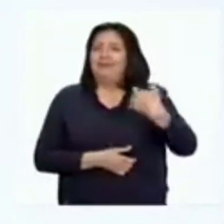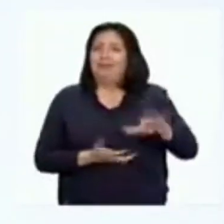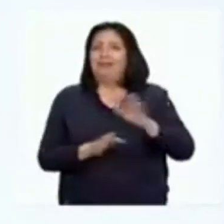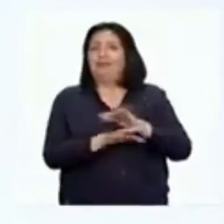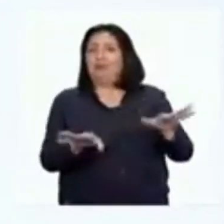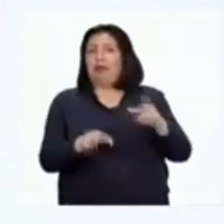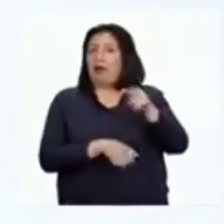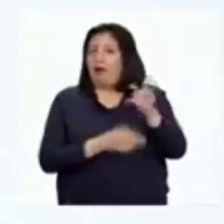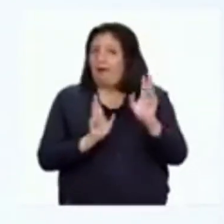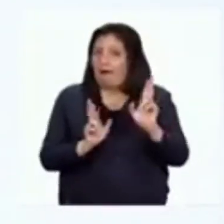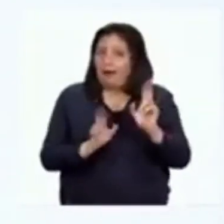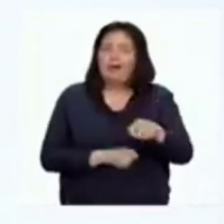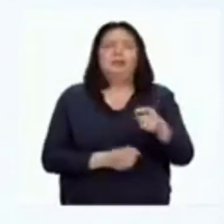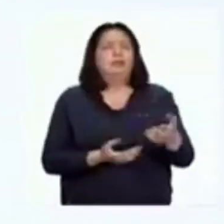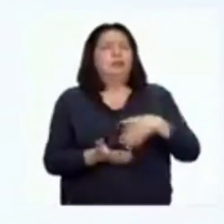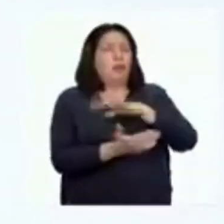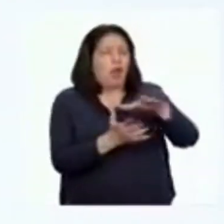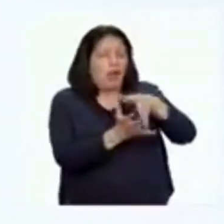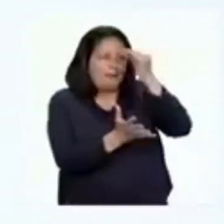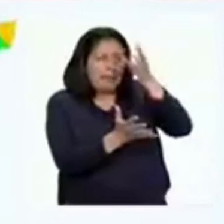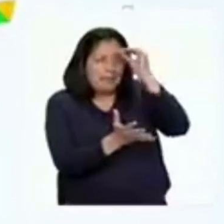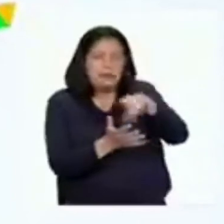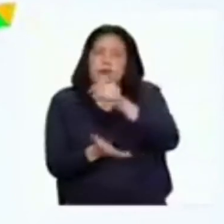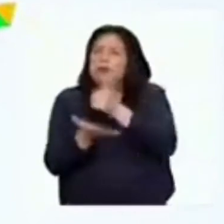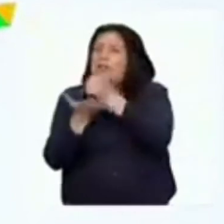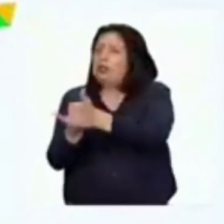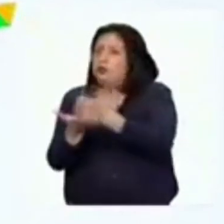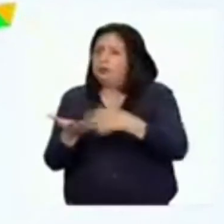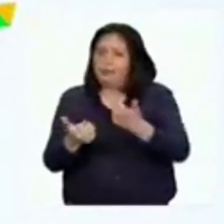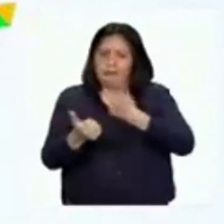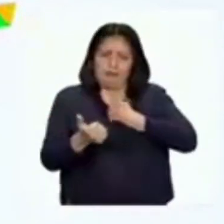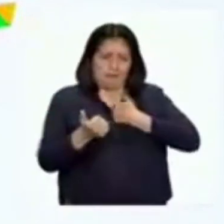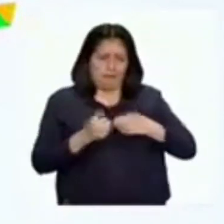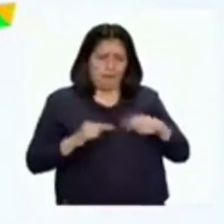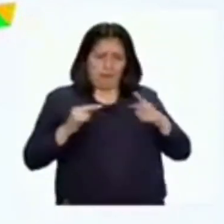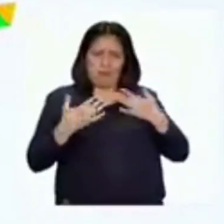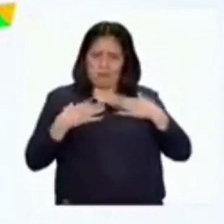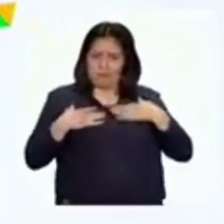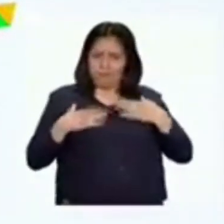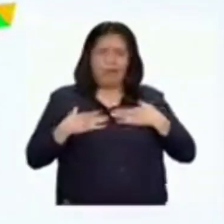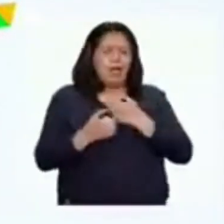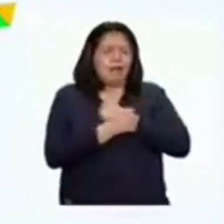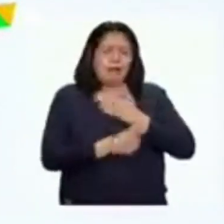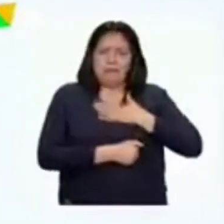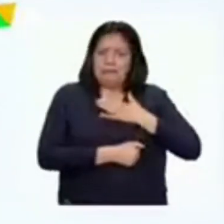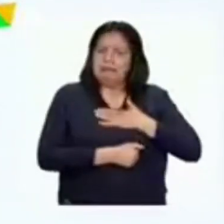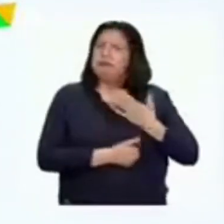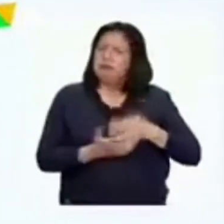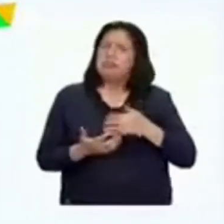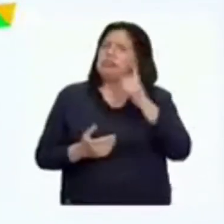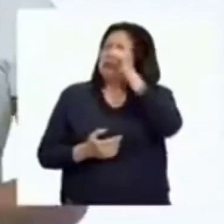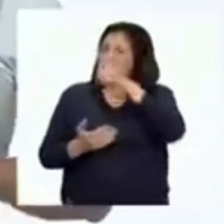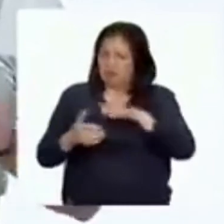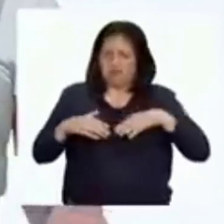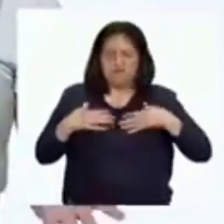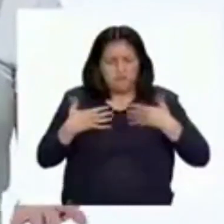ha terminado, pero espero que todo lo que hemos aprendido los ayude a valorarse mucho, quererse y enfrentar cualquier dificultad que se